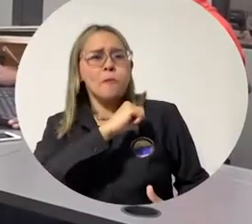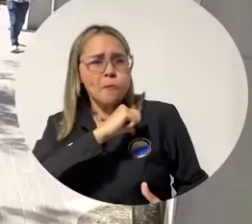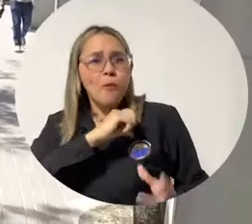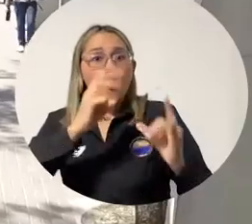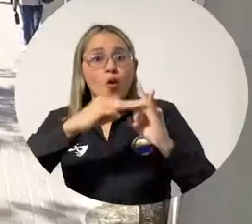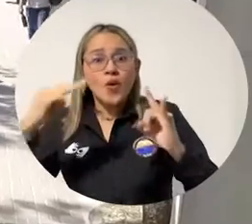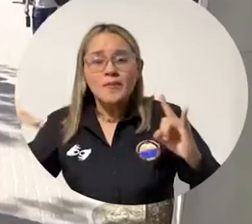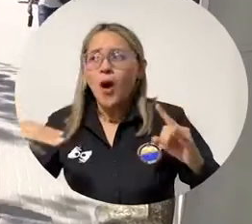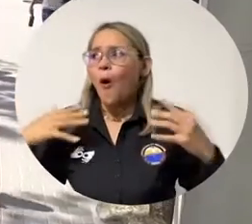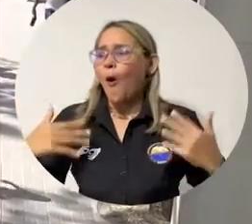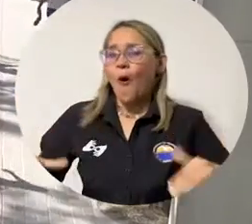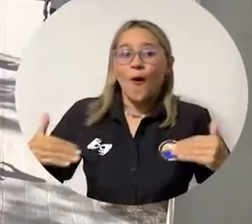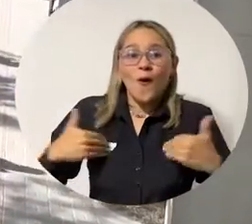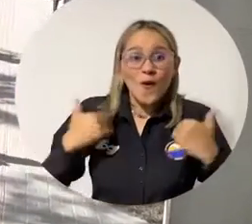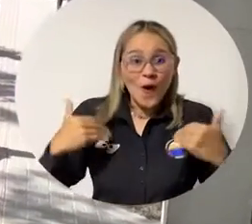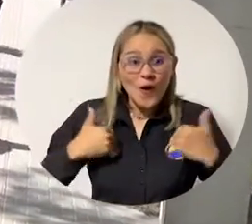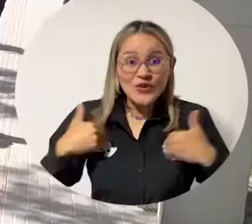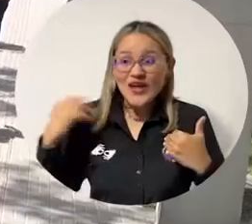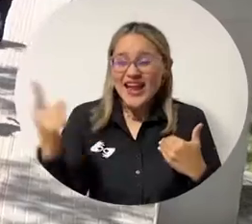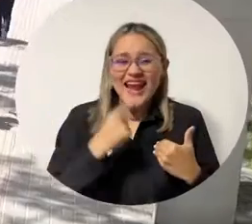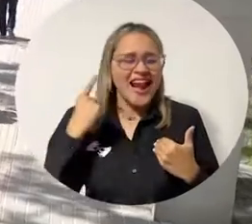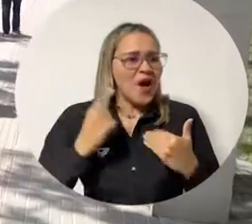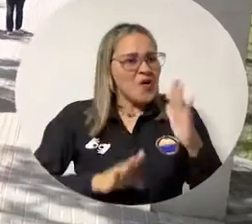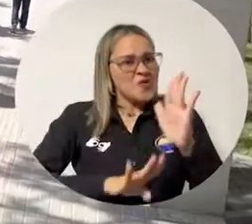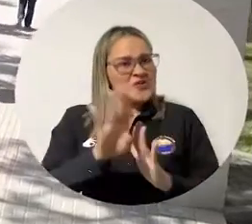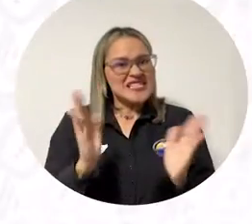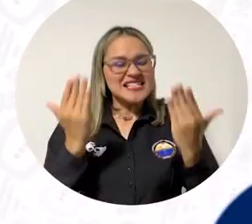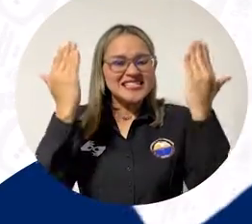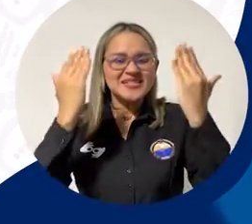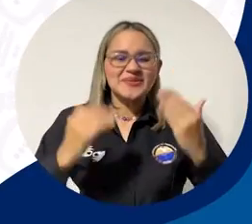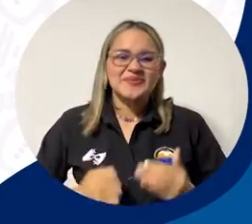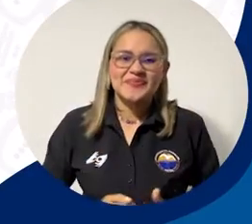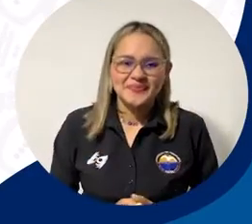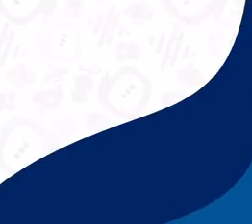logro como uno de los más significativos éxitos de la institución.